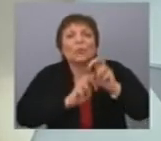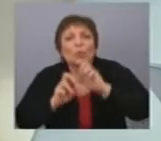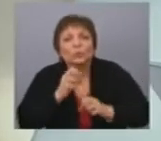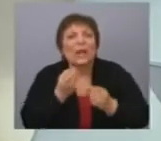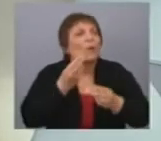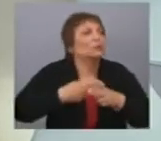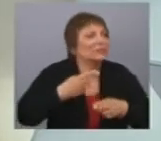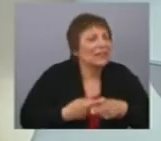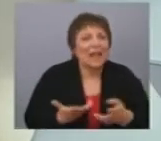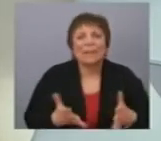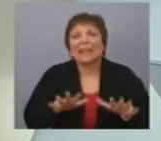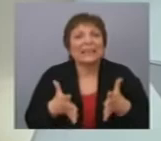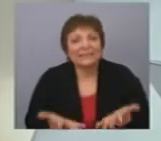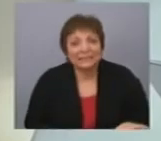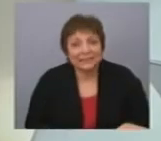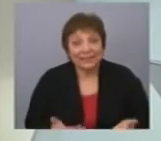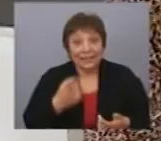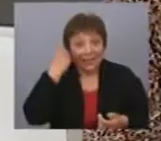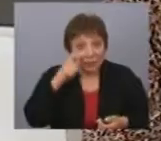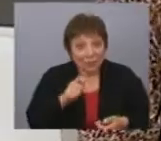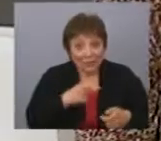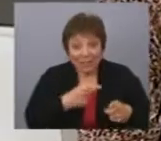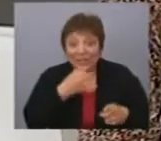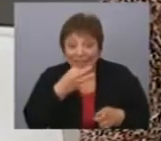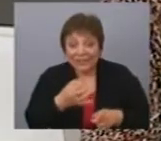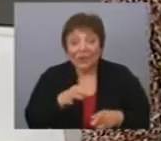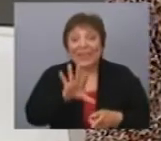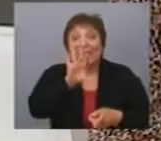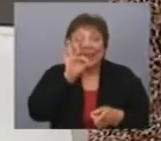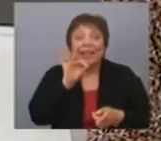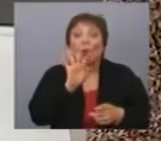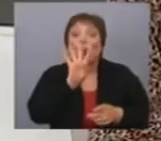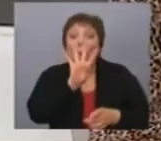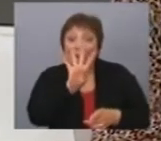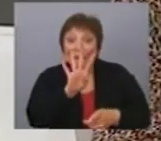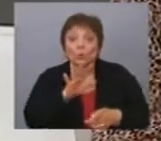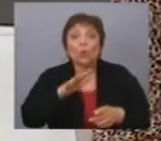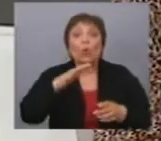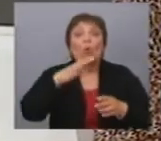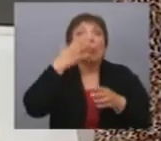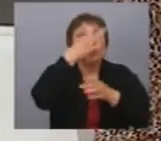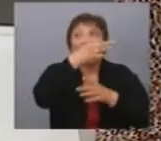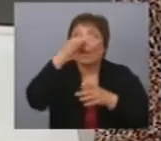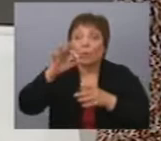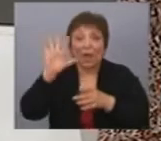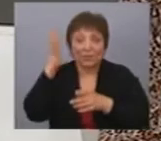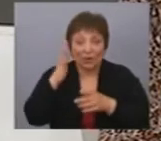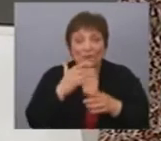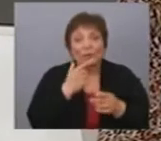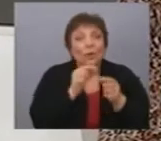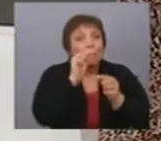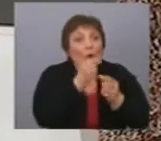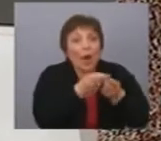llaman? ¿De qué se trata? El proyecto de esto que contaba Pablo eligió cuatro pueblos del interior del país, de pocos